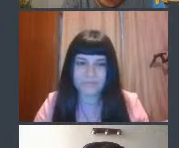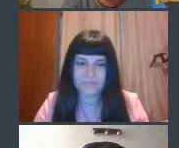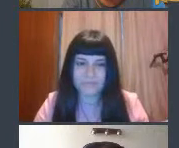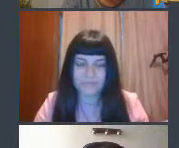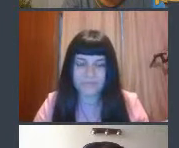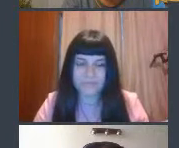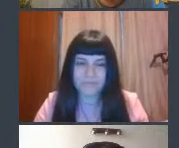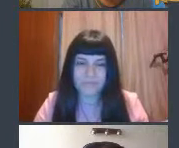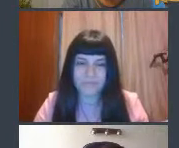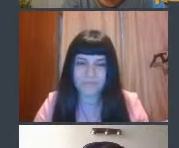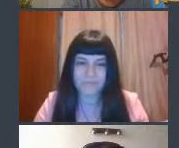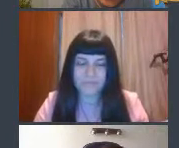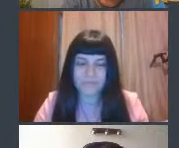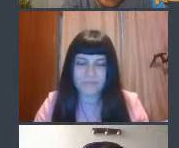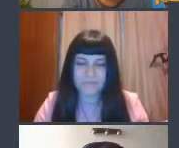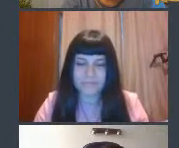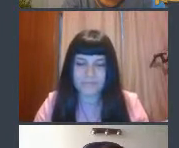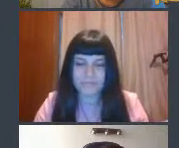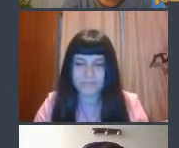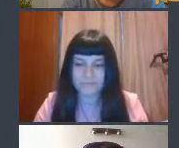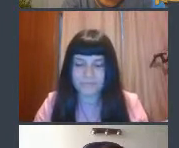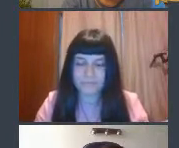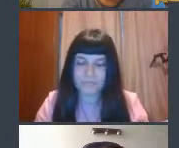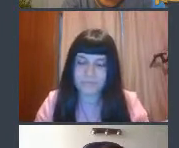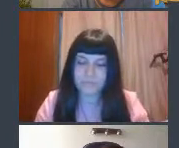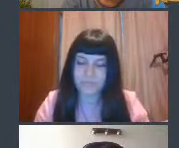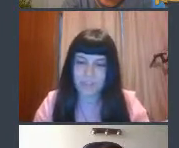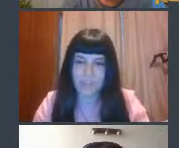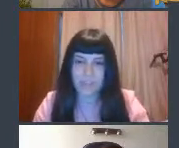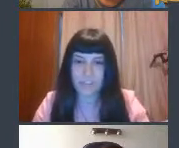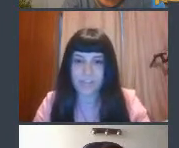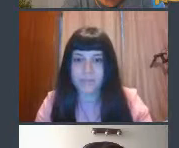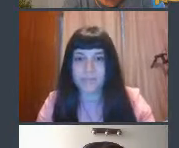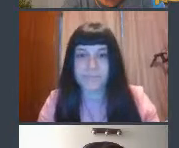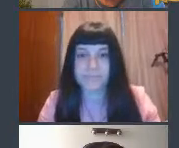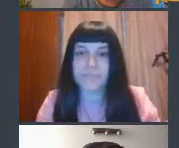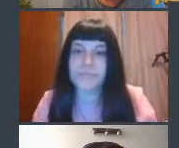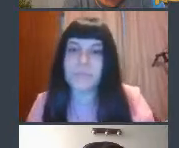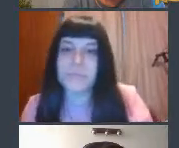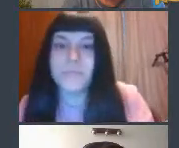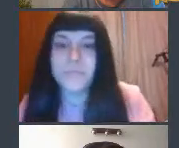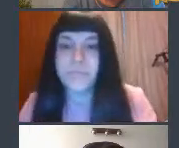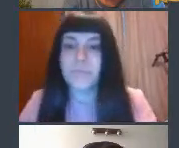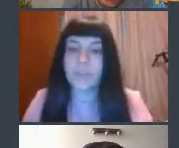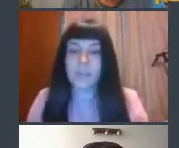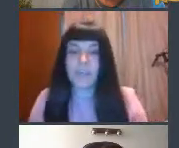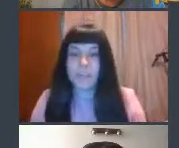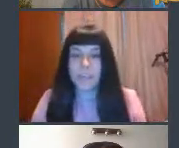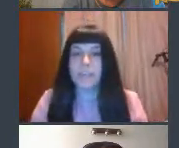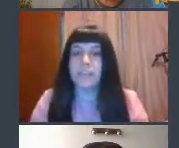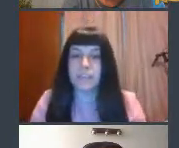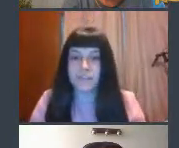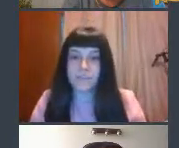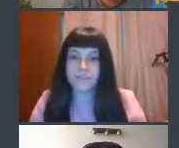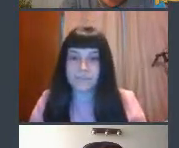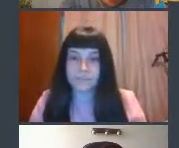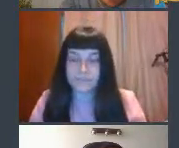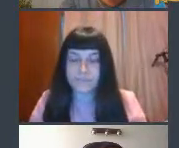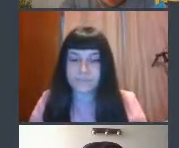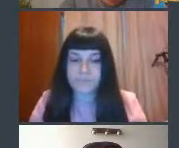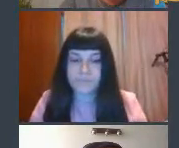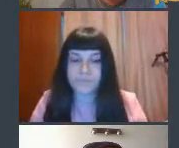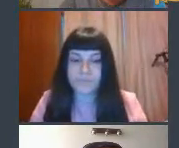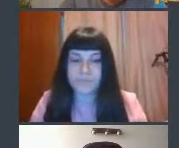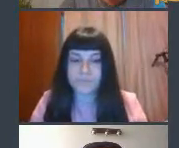su apoyo decidido a este tipo de iniciativas, y al Plan Estratégico Institucional de la Universidad de Santiago, no sería posible que estudiésemos